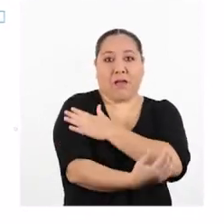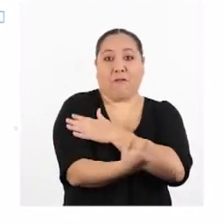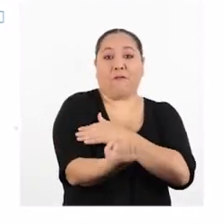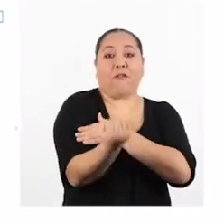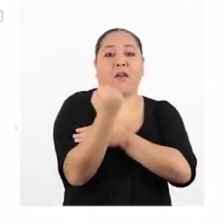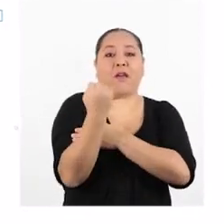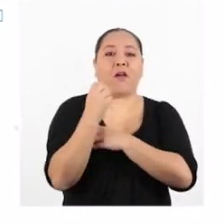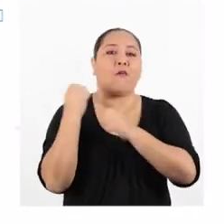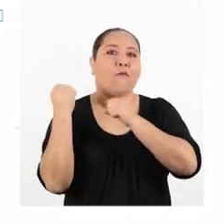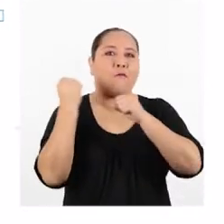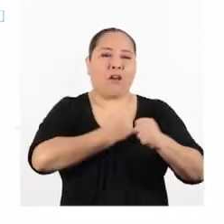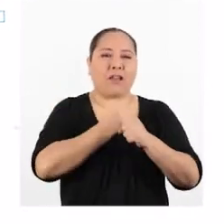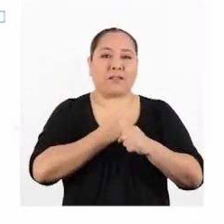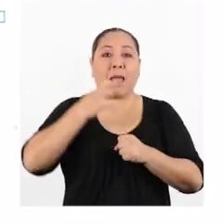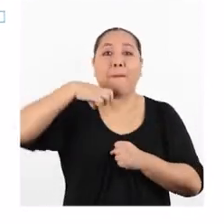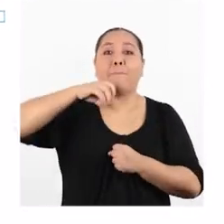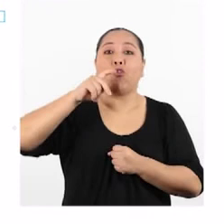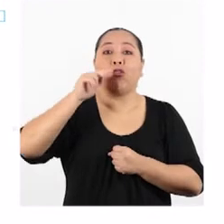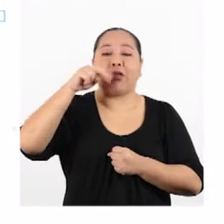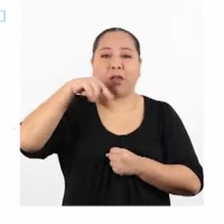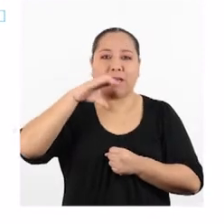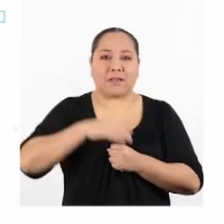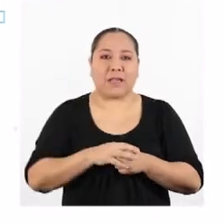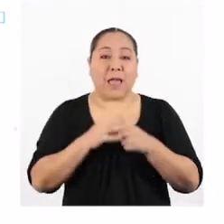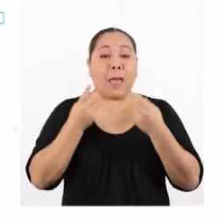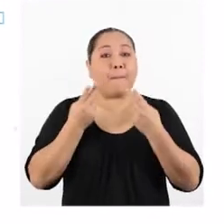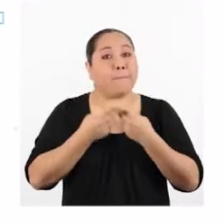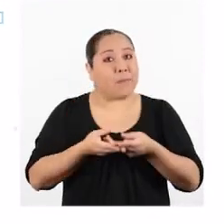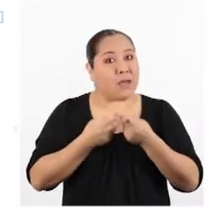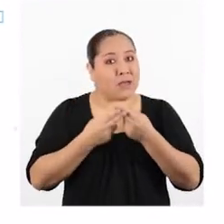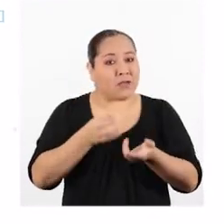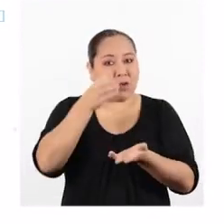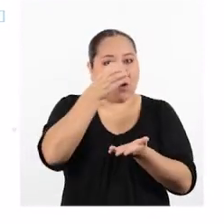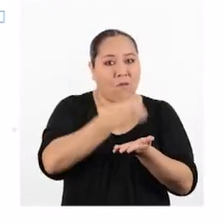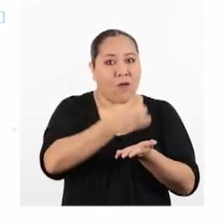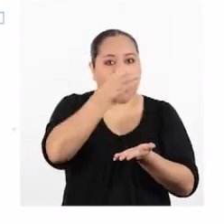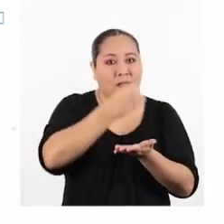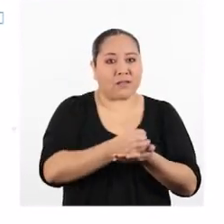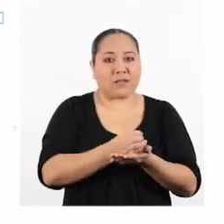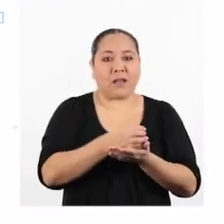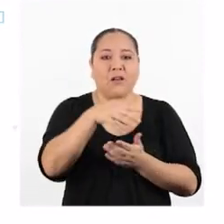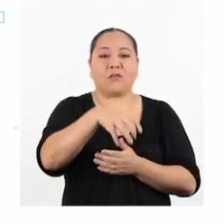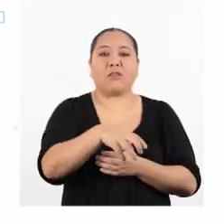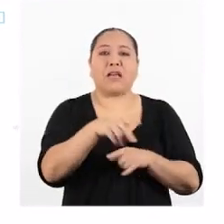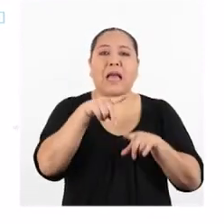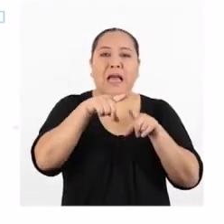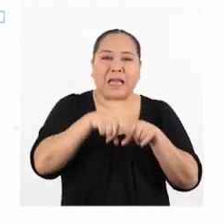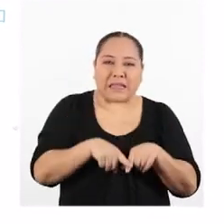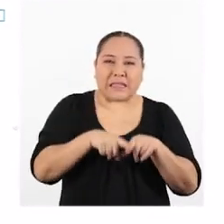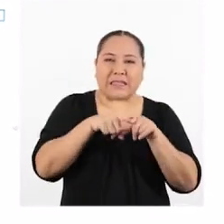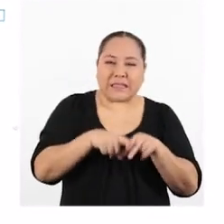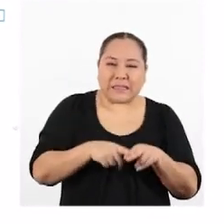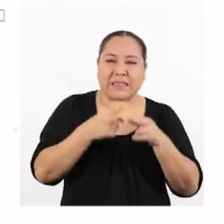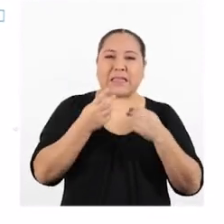fuerza de potencia y el peso del vaso hace la fuerza de resistencia.